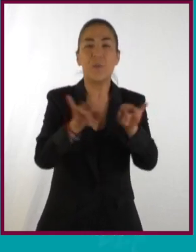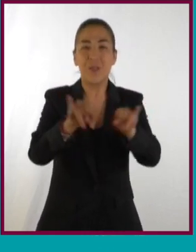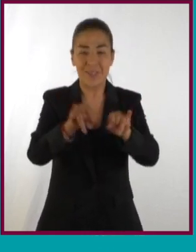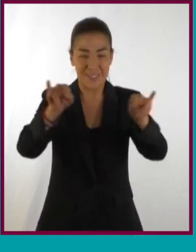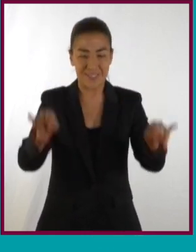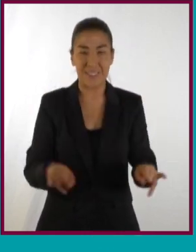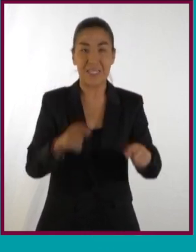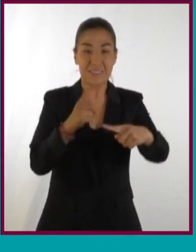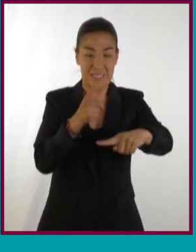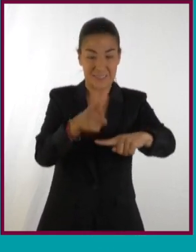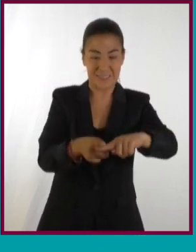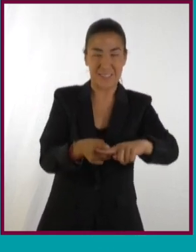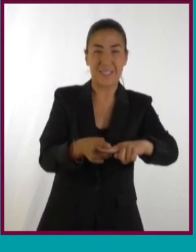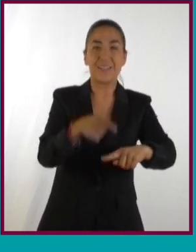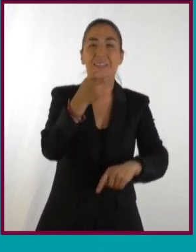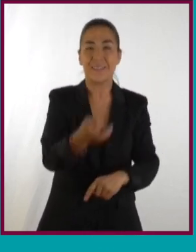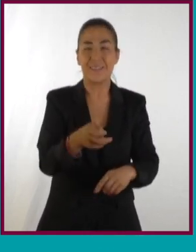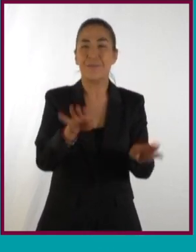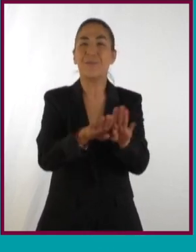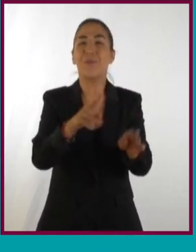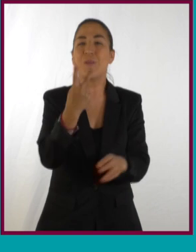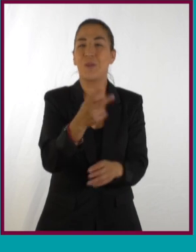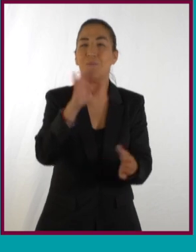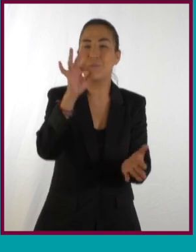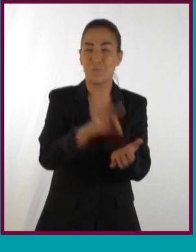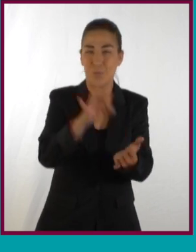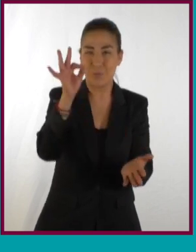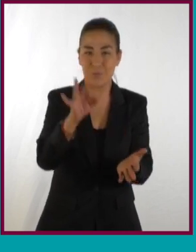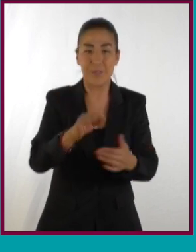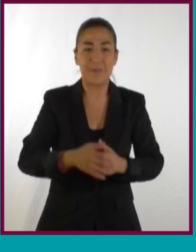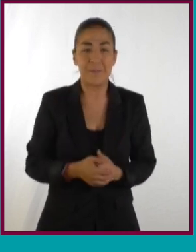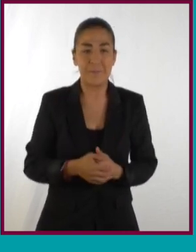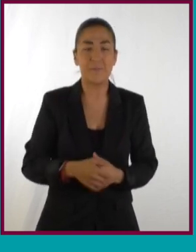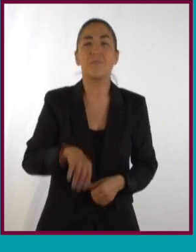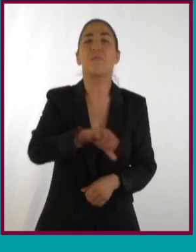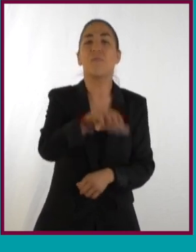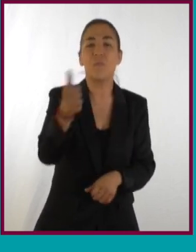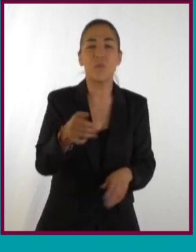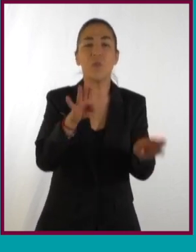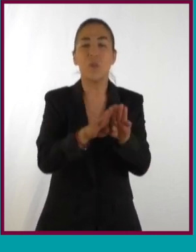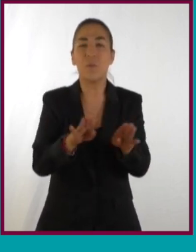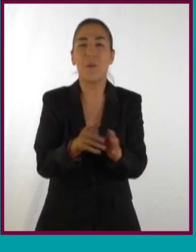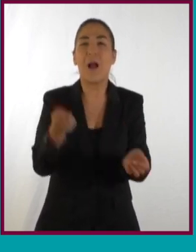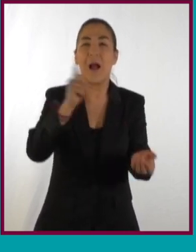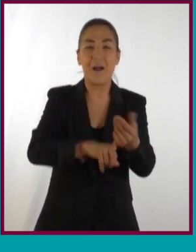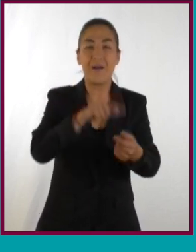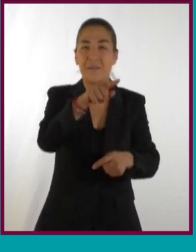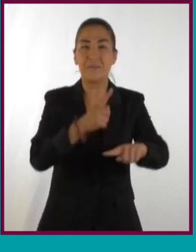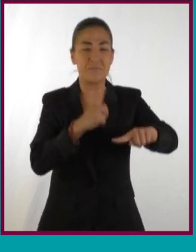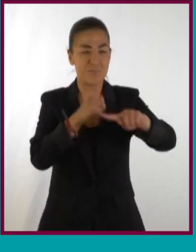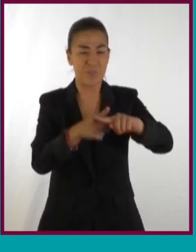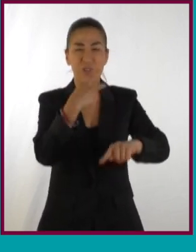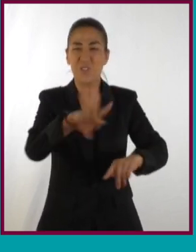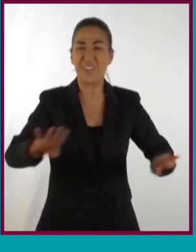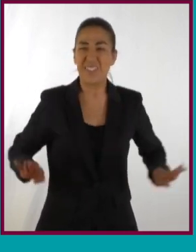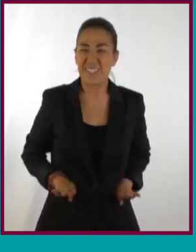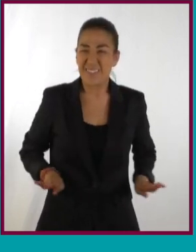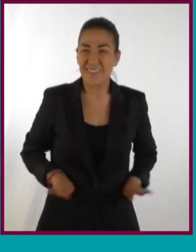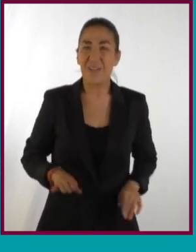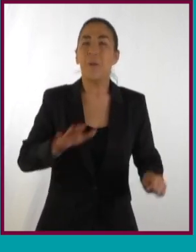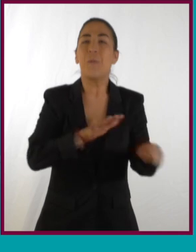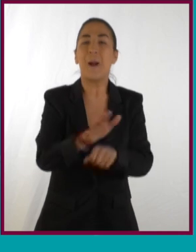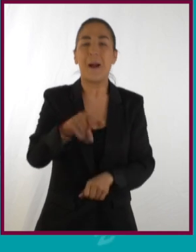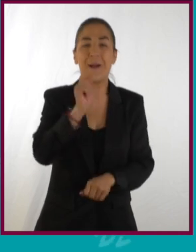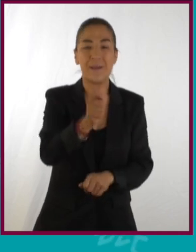equidistantes al centro y la distancia focal es la que hay entre dos puntos. En la elipse existe una particularidad